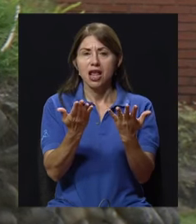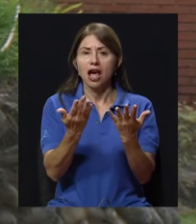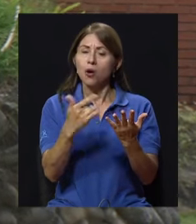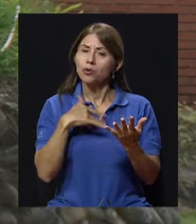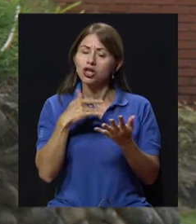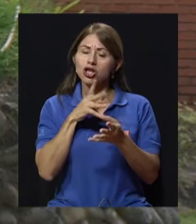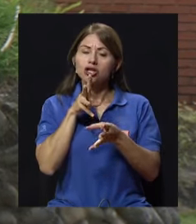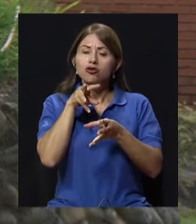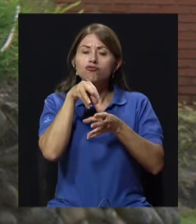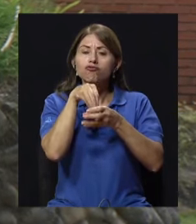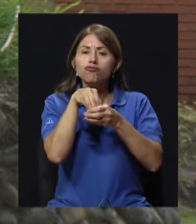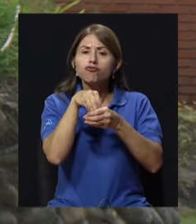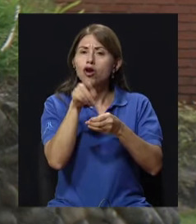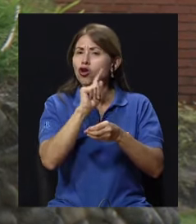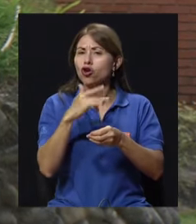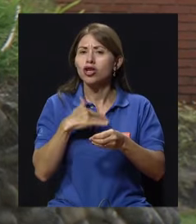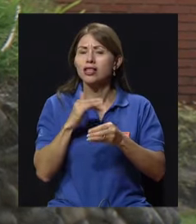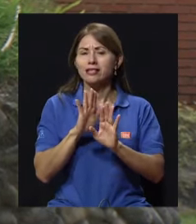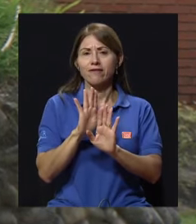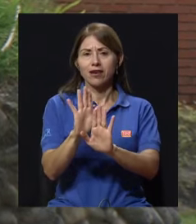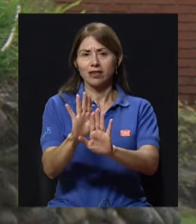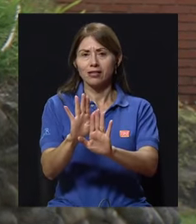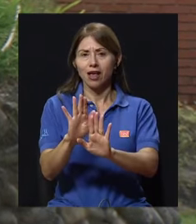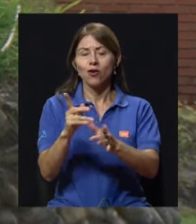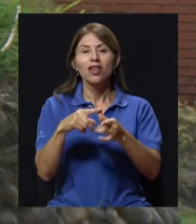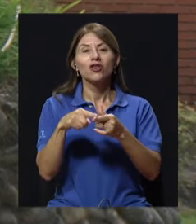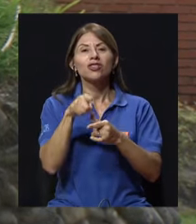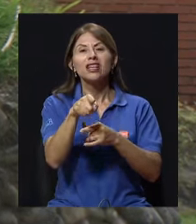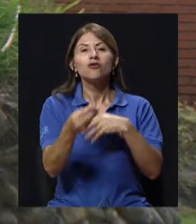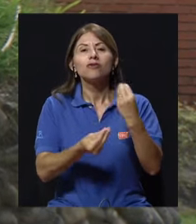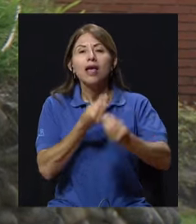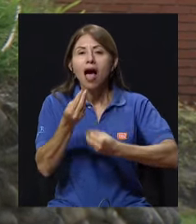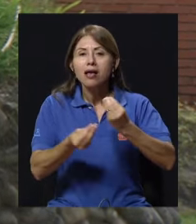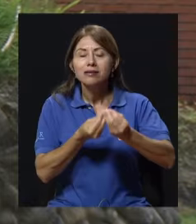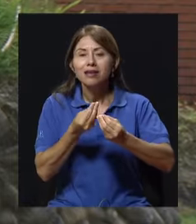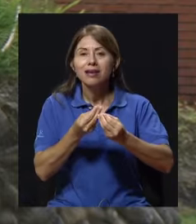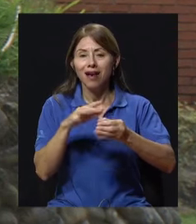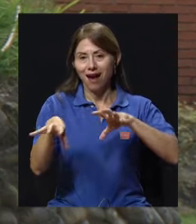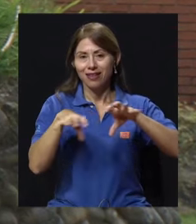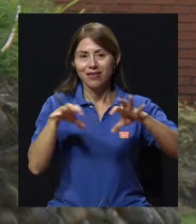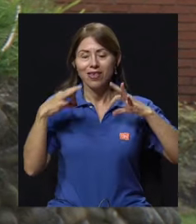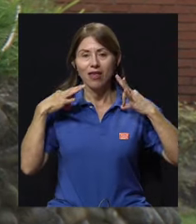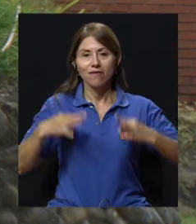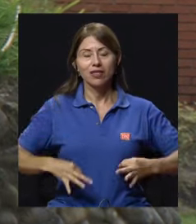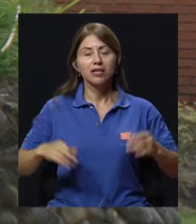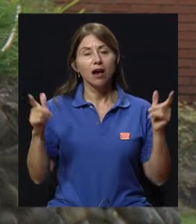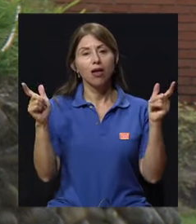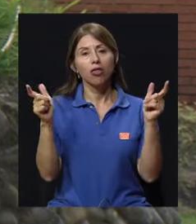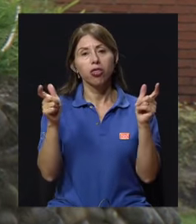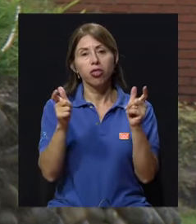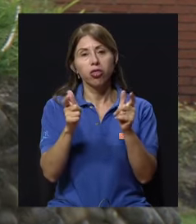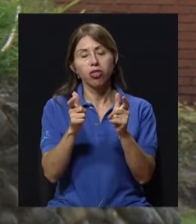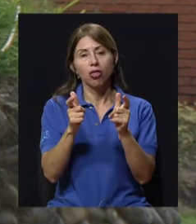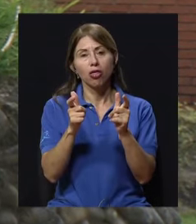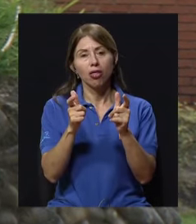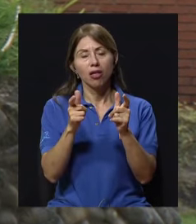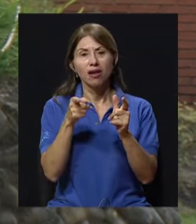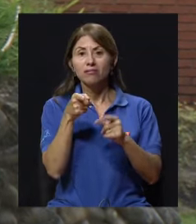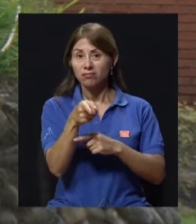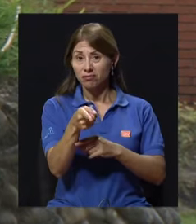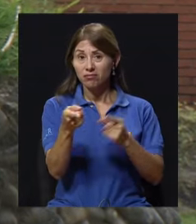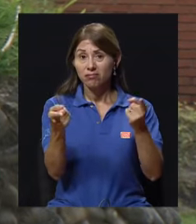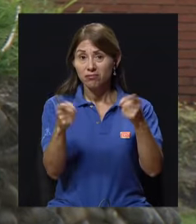sociedades, disminuir su actividad física, ¿verdad? Entonces, al disminuir su actividad física también,